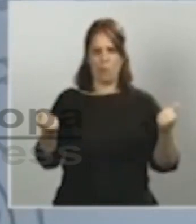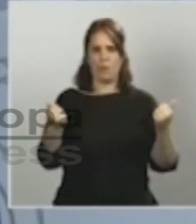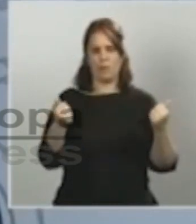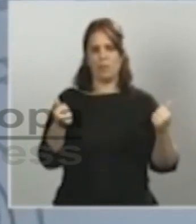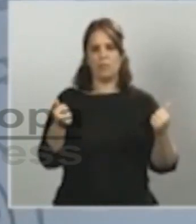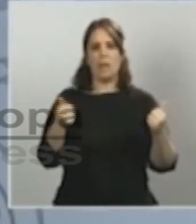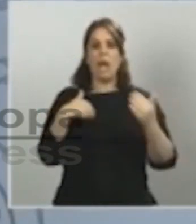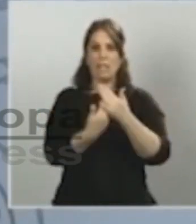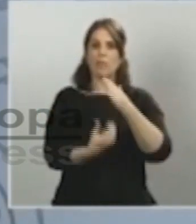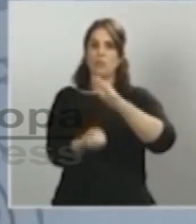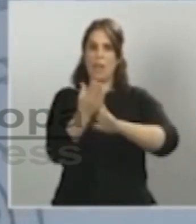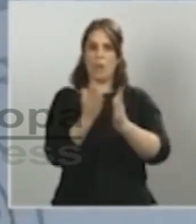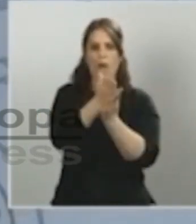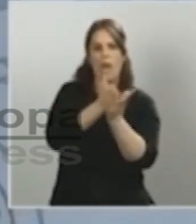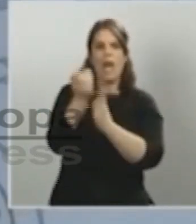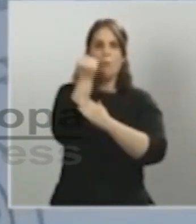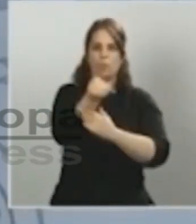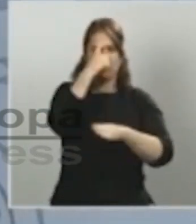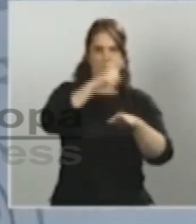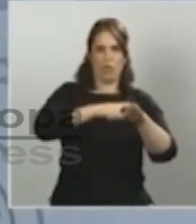que o podan necesitar seguiremos trabajando en esta línea Harmonio conocer Música y nosotros